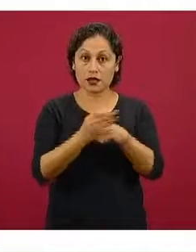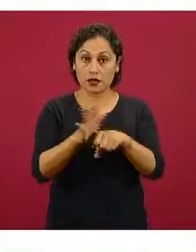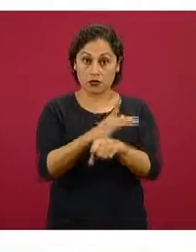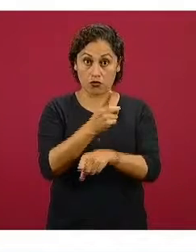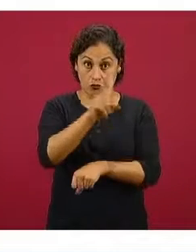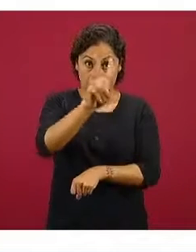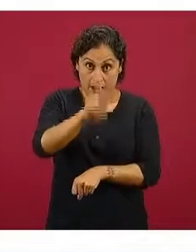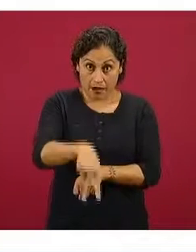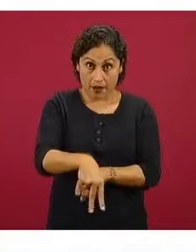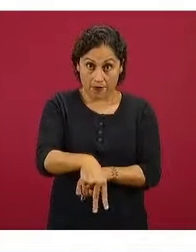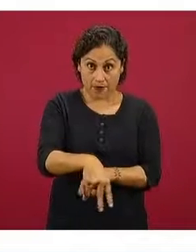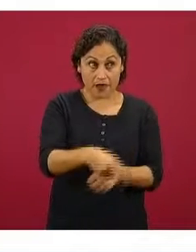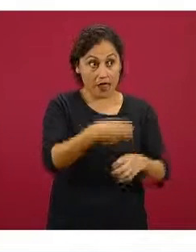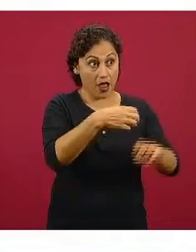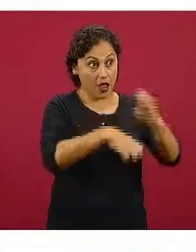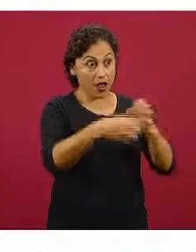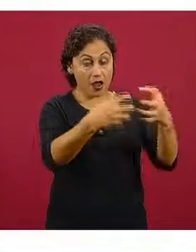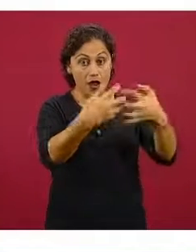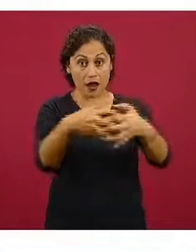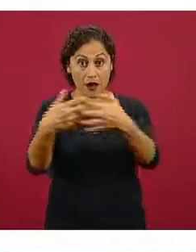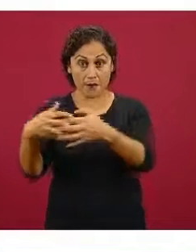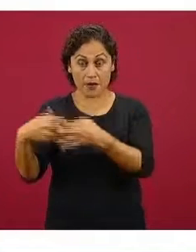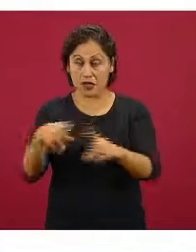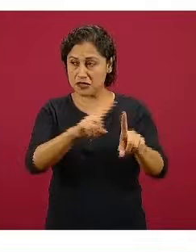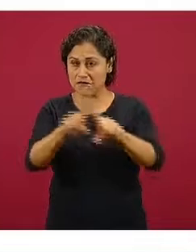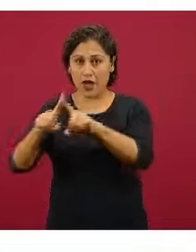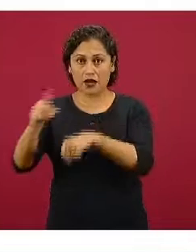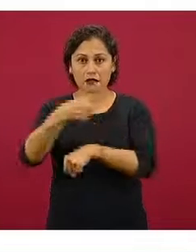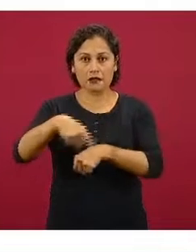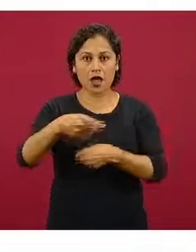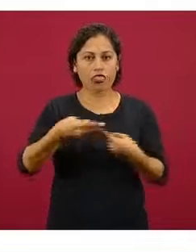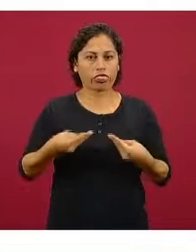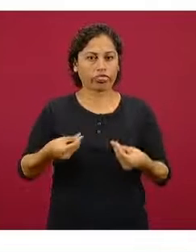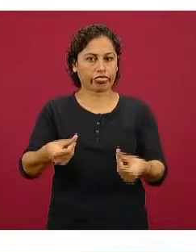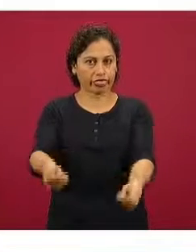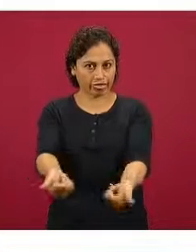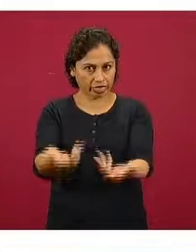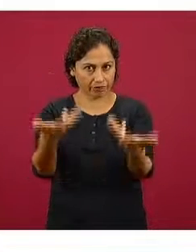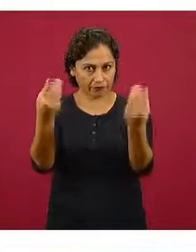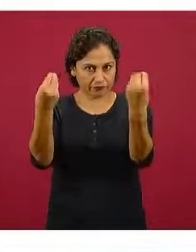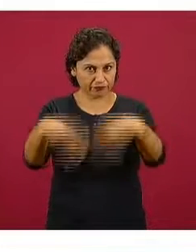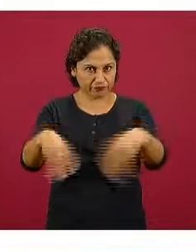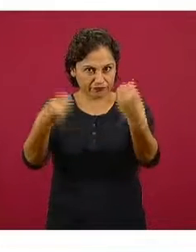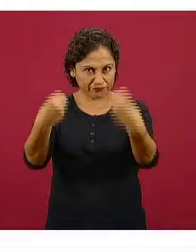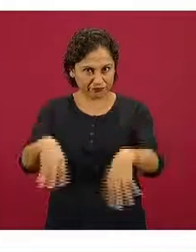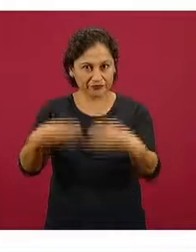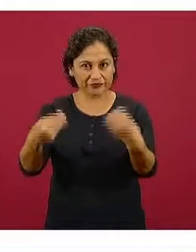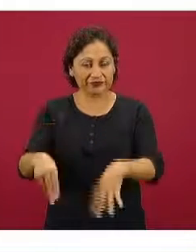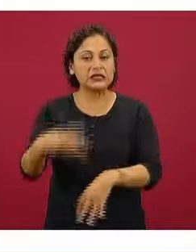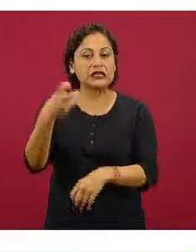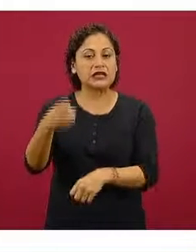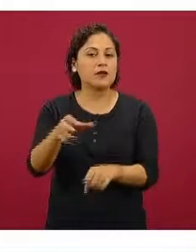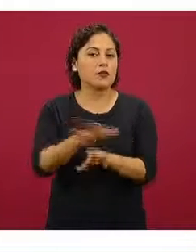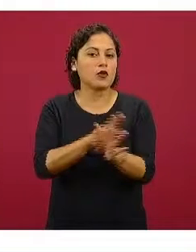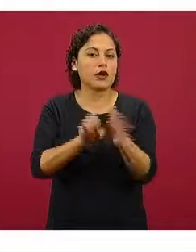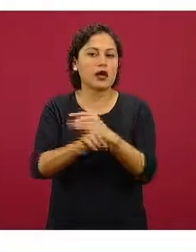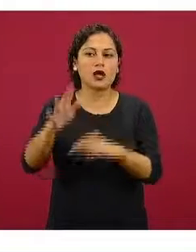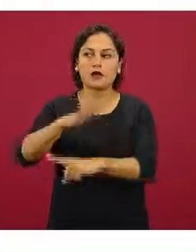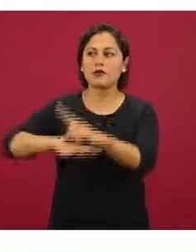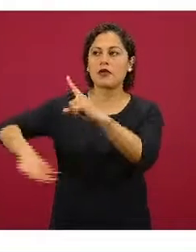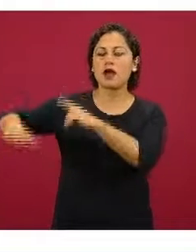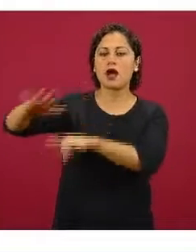en toda la cadena productiva y de consumo, todo lo que está alrededor del consumo alimentario, todos los ambientes